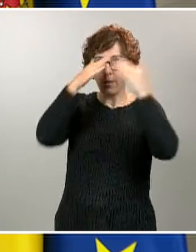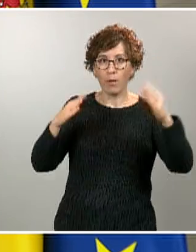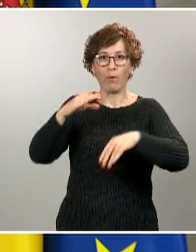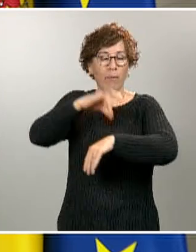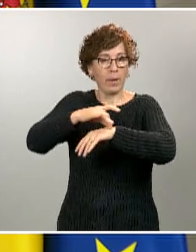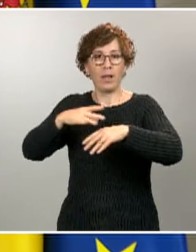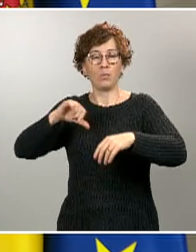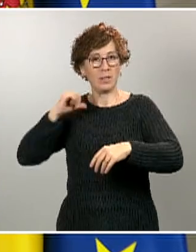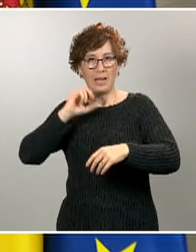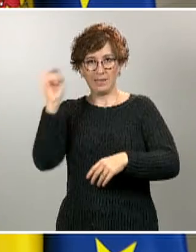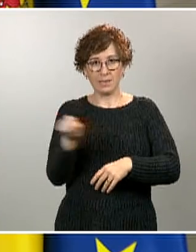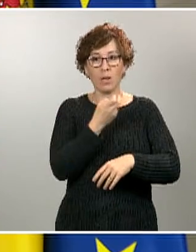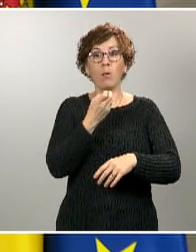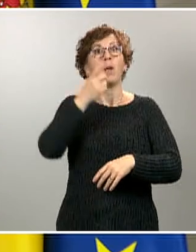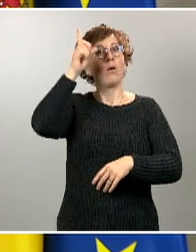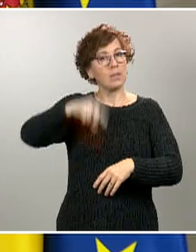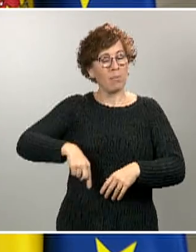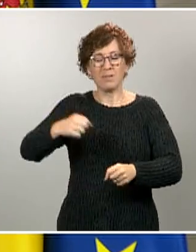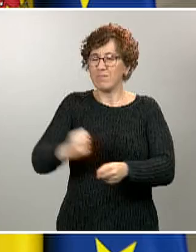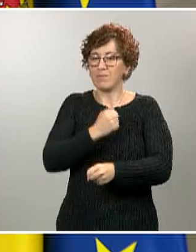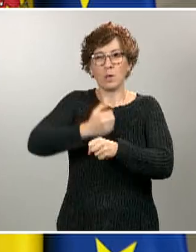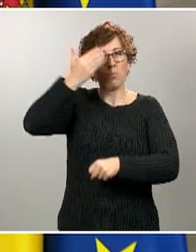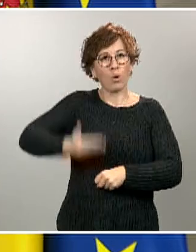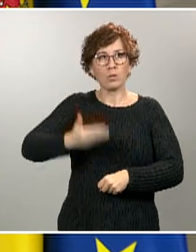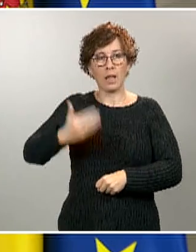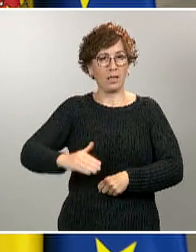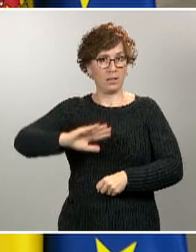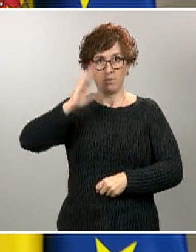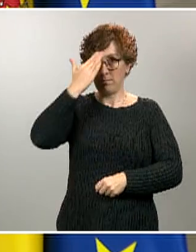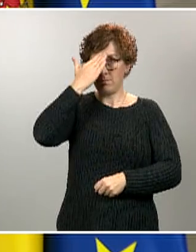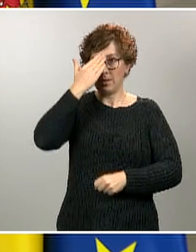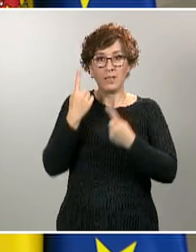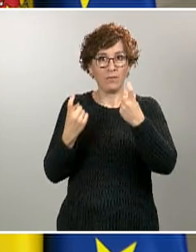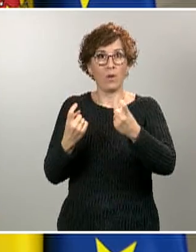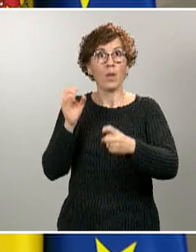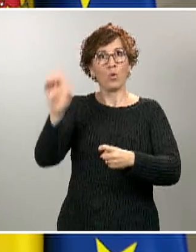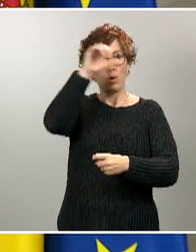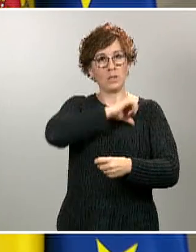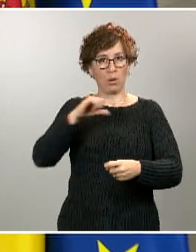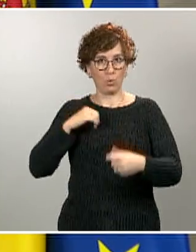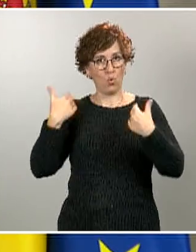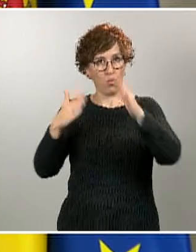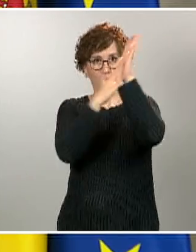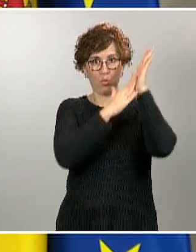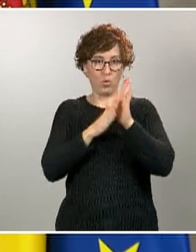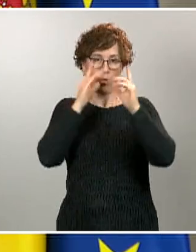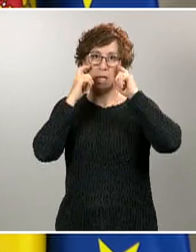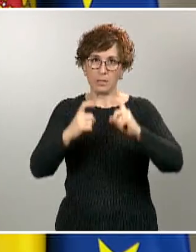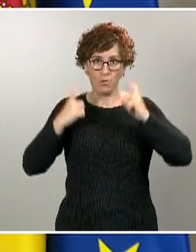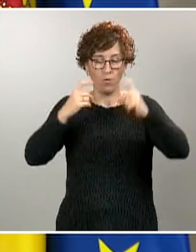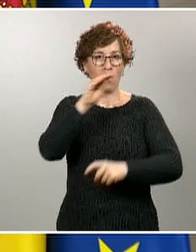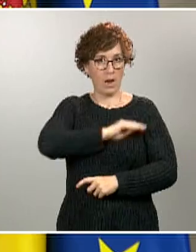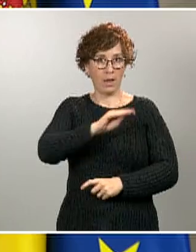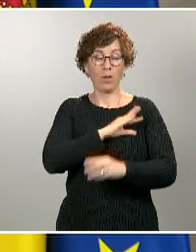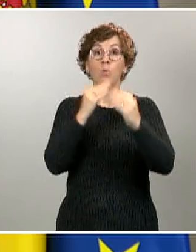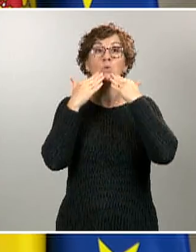importantísima, esencial de las comunidades autónomas en todo el esfuerzo que se está haciendo en todos los sentidos. Muchas gracias y quedamos a